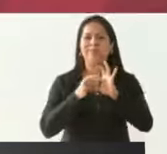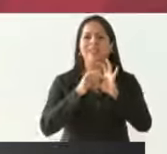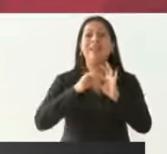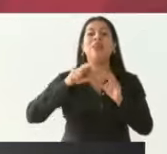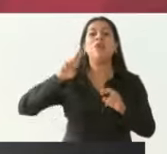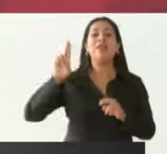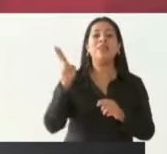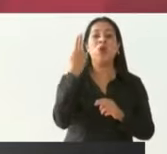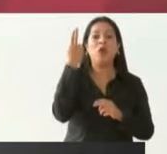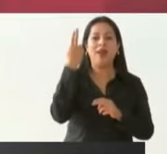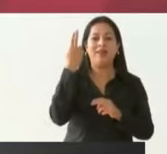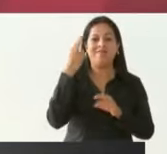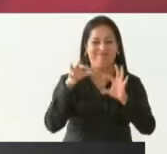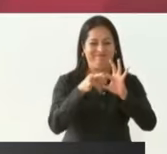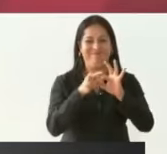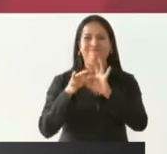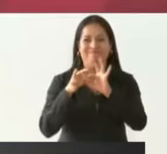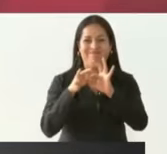dólar.